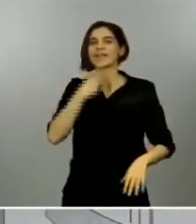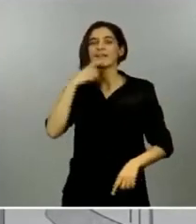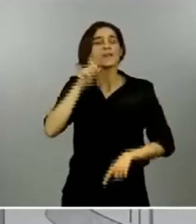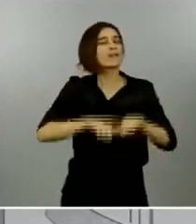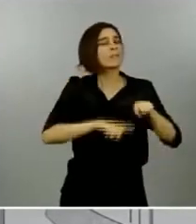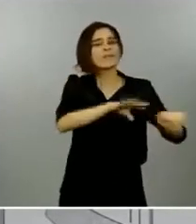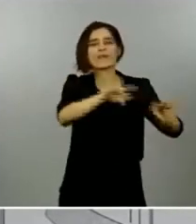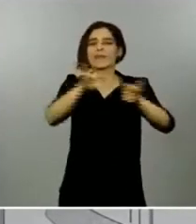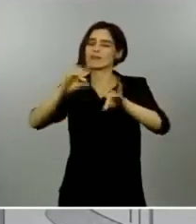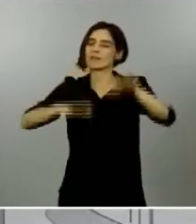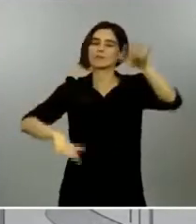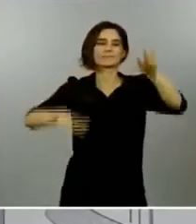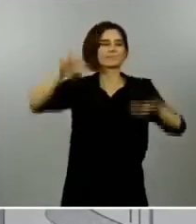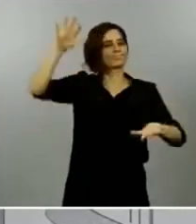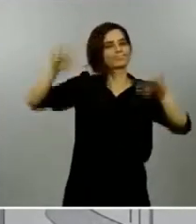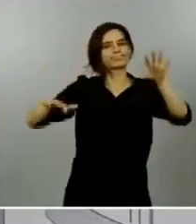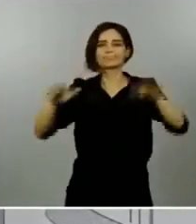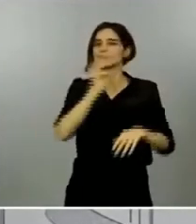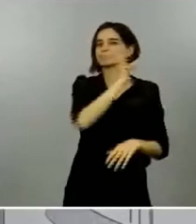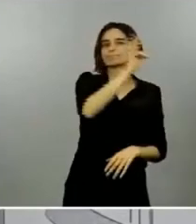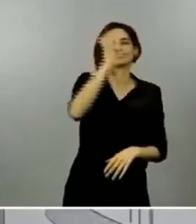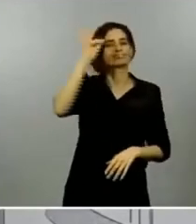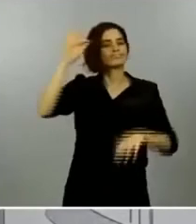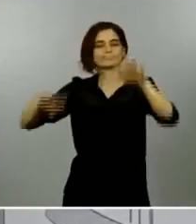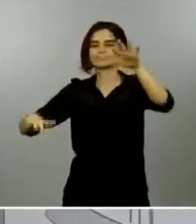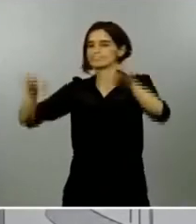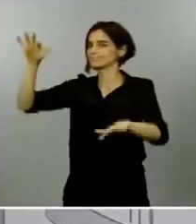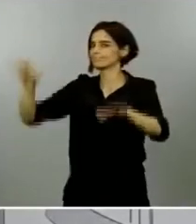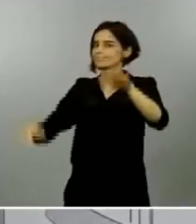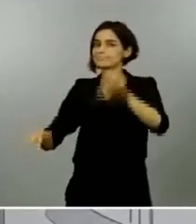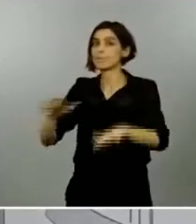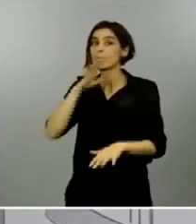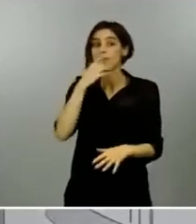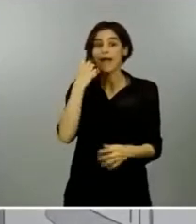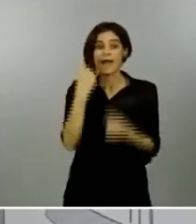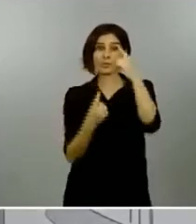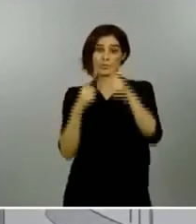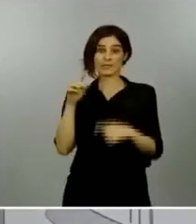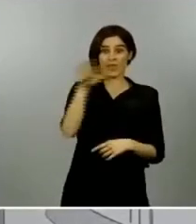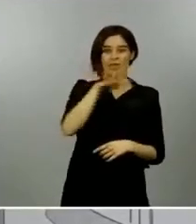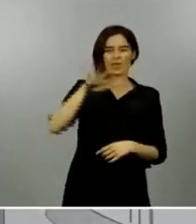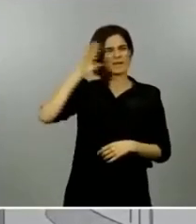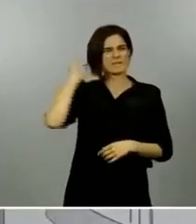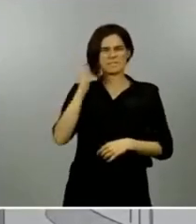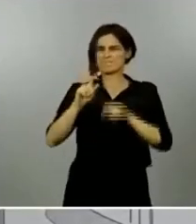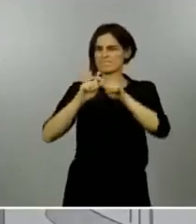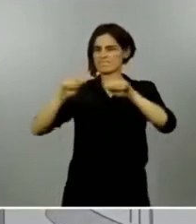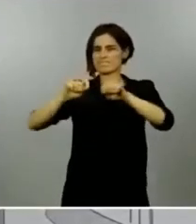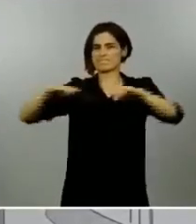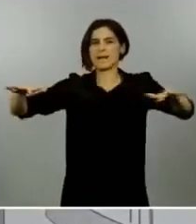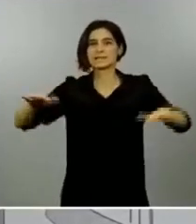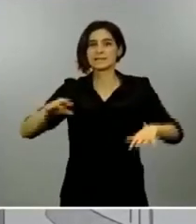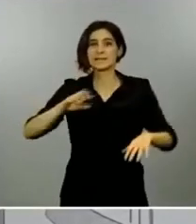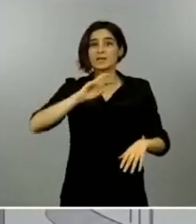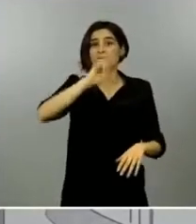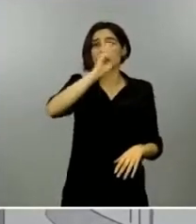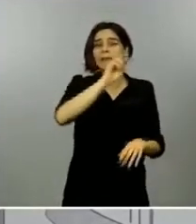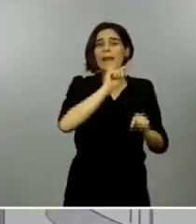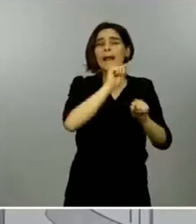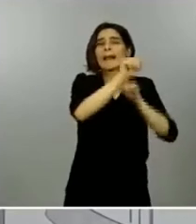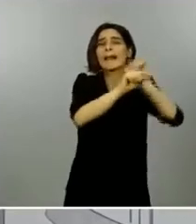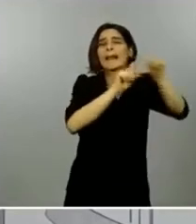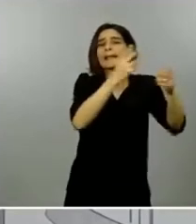porque la epidemia incidió de forma más aguda en algunas zonas del país y las menos afectadas se encuentran en mejores condiciones para reponerse.